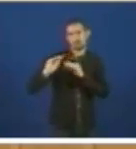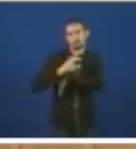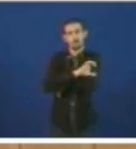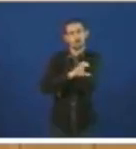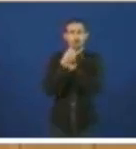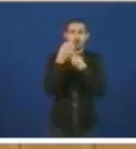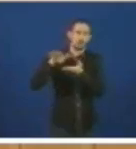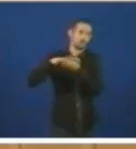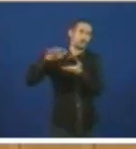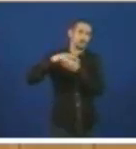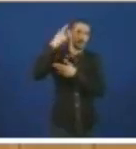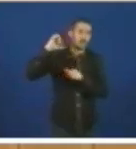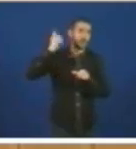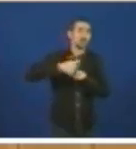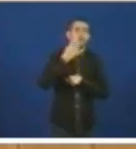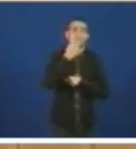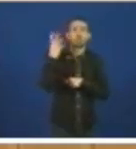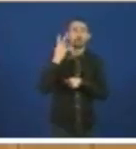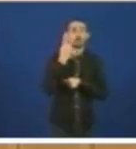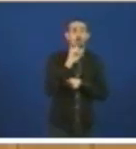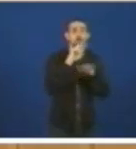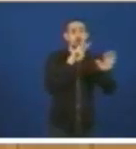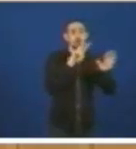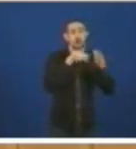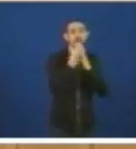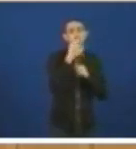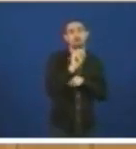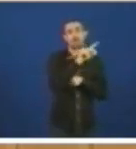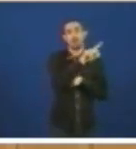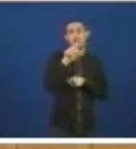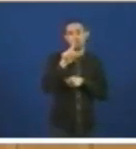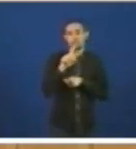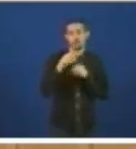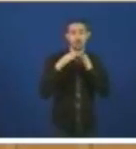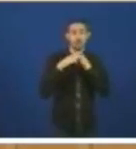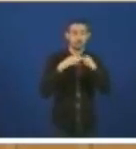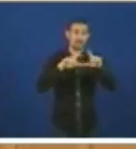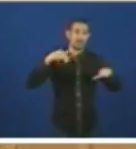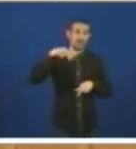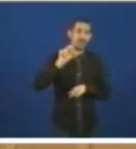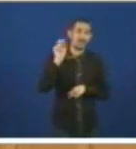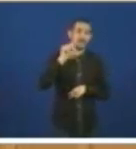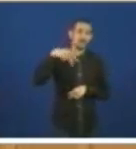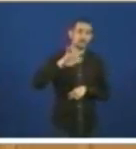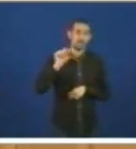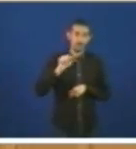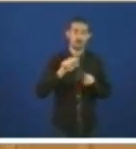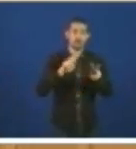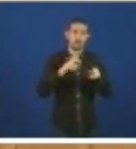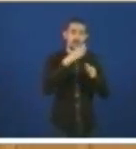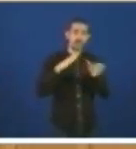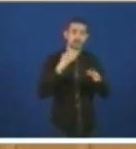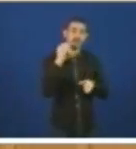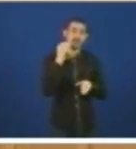que nos últimos 4 anos, 2008-2011, Navante na Ría de Ferrol, antes de impostos, tivo de